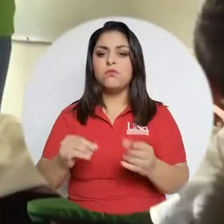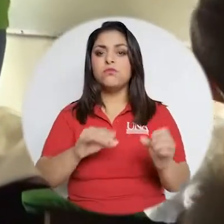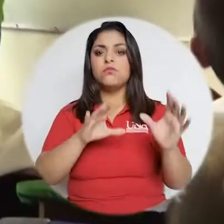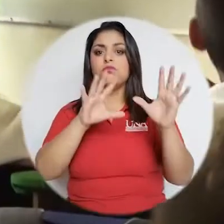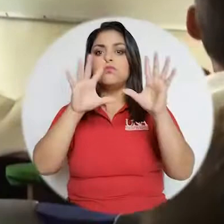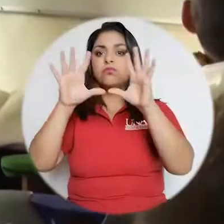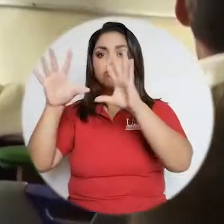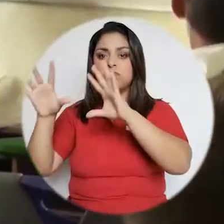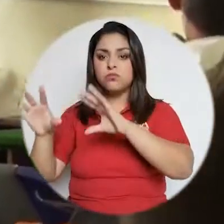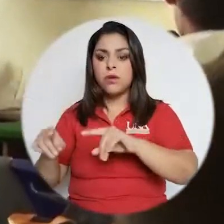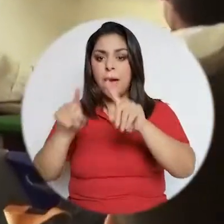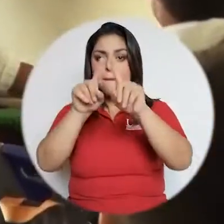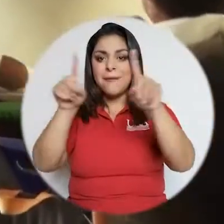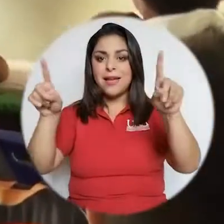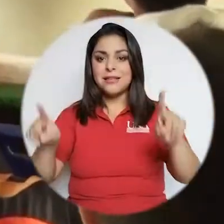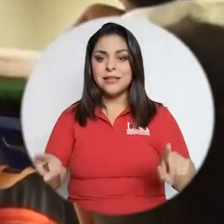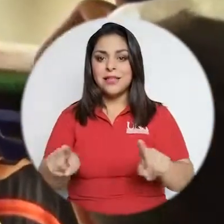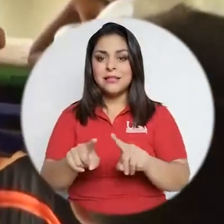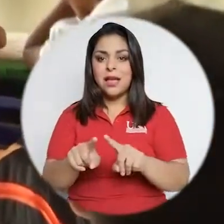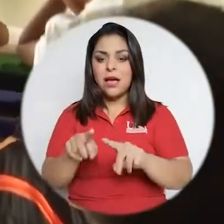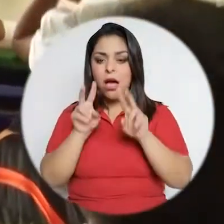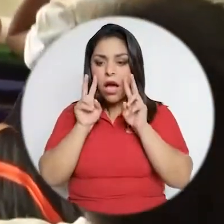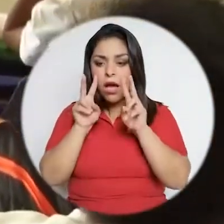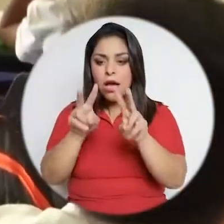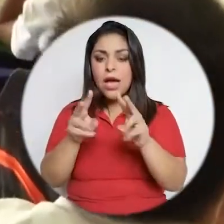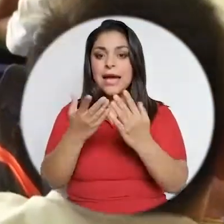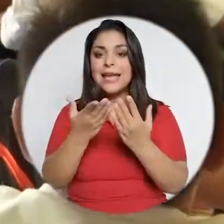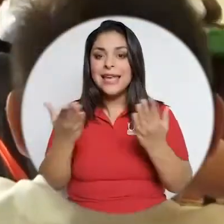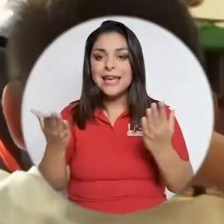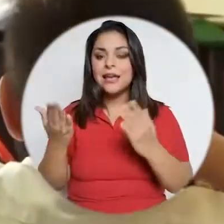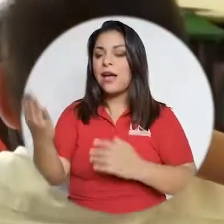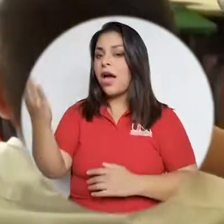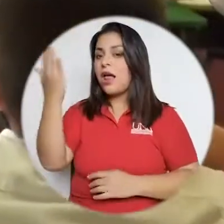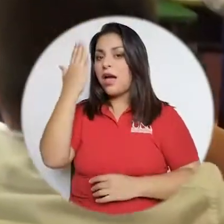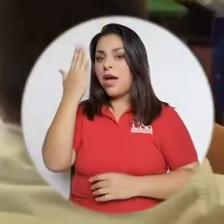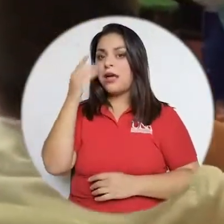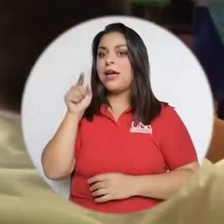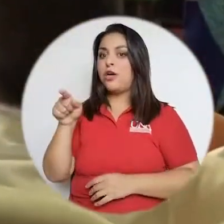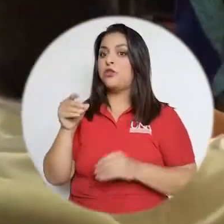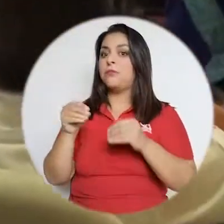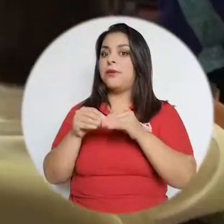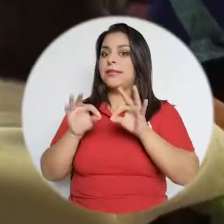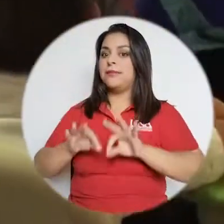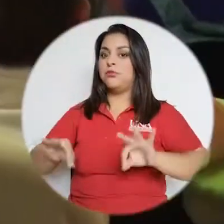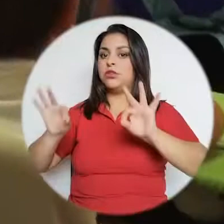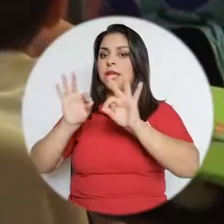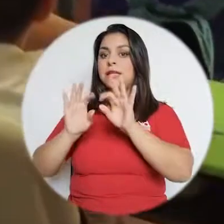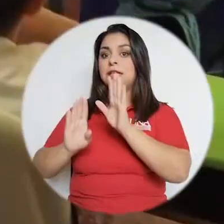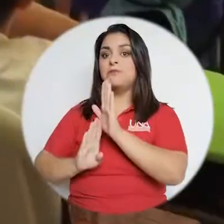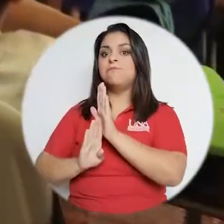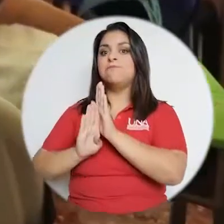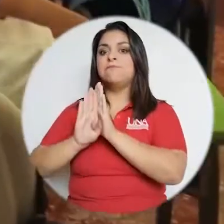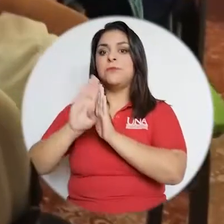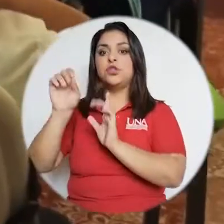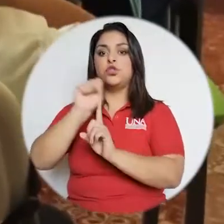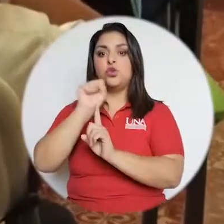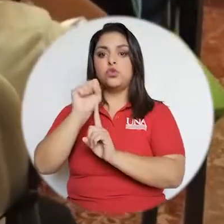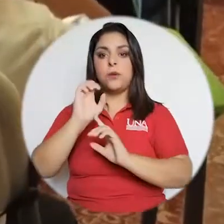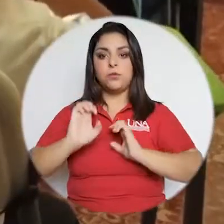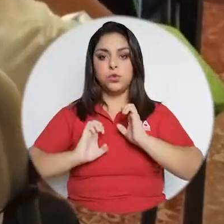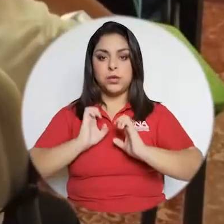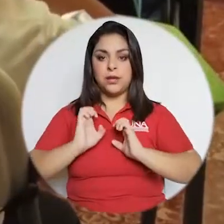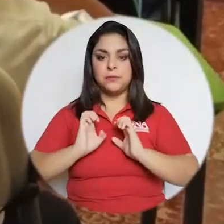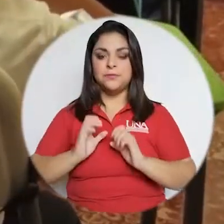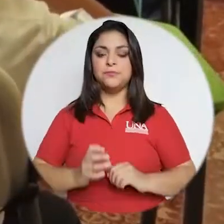pantalla que en interacciones cara a cara con otras personas que son fundamentales en su desarrollo socioemocional.